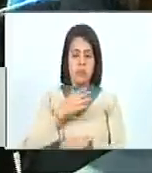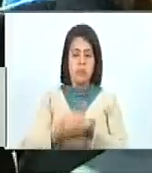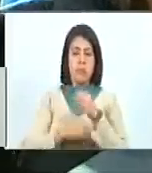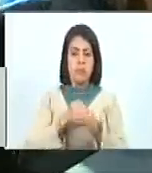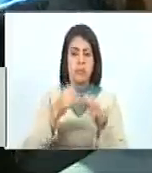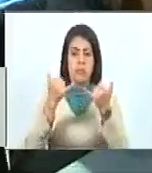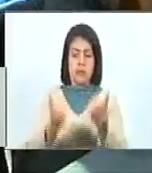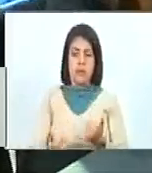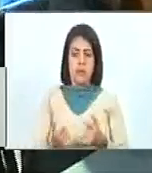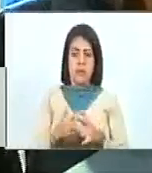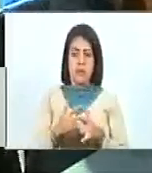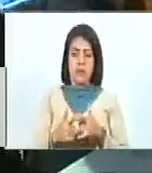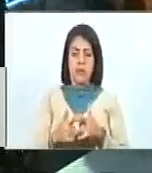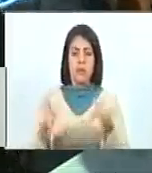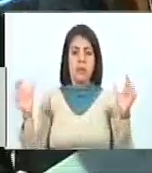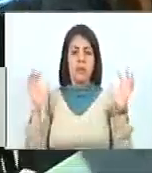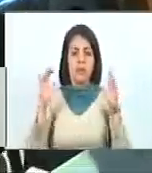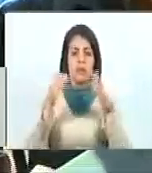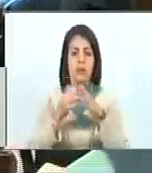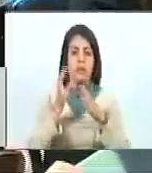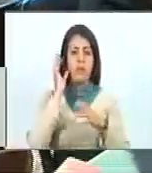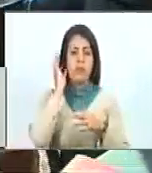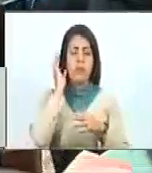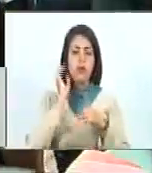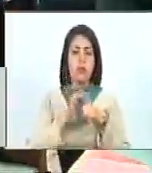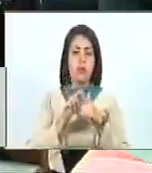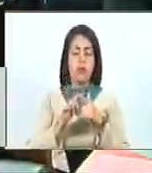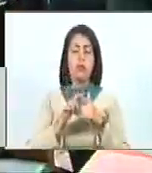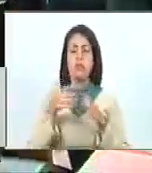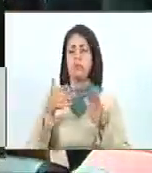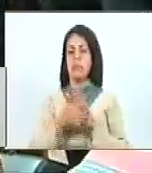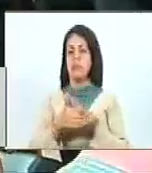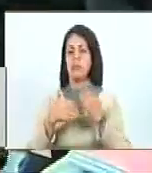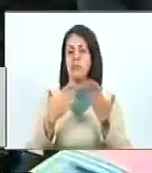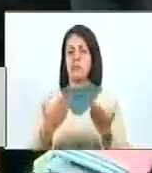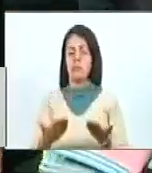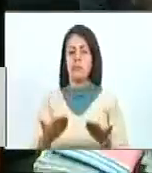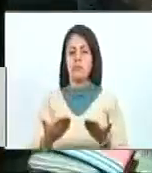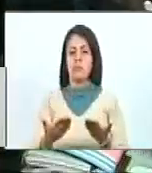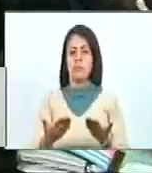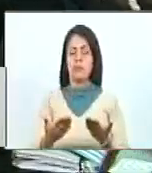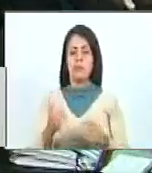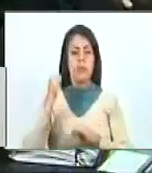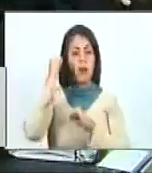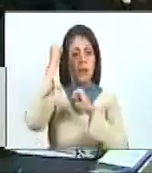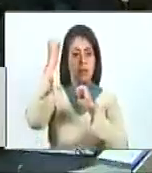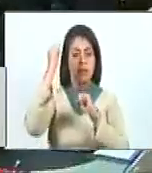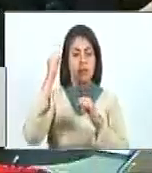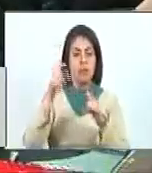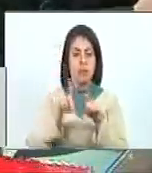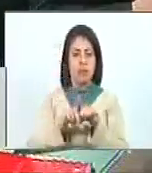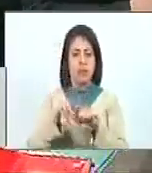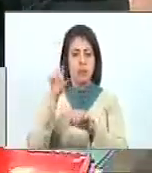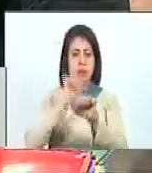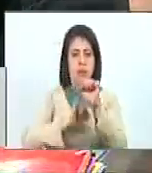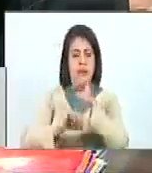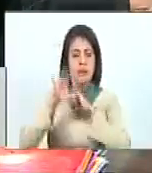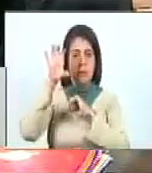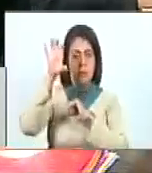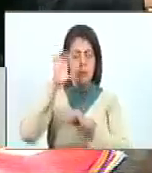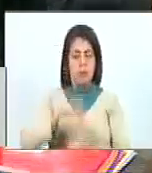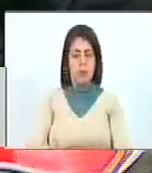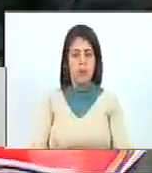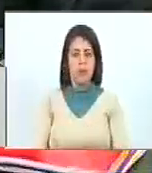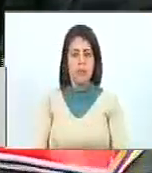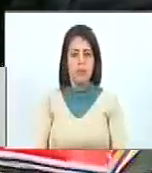en esa época de reunir mujeres nada más ni nada menos que por un acto heroico como defender la patria.